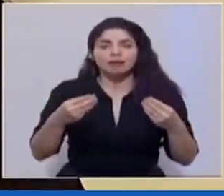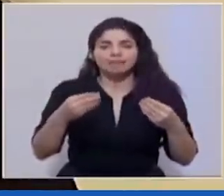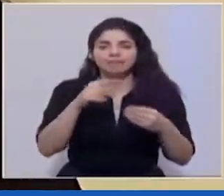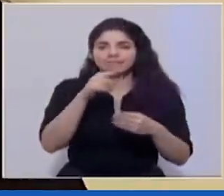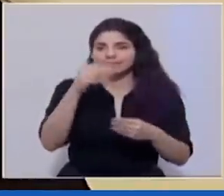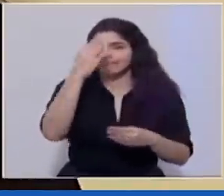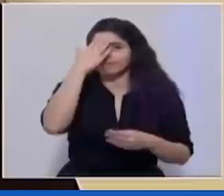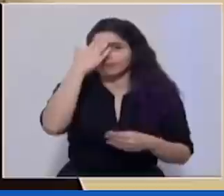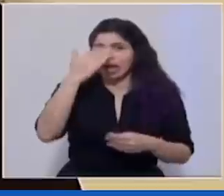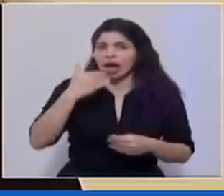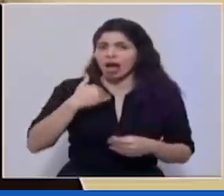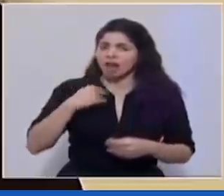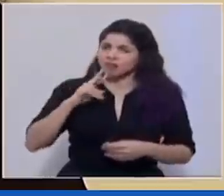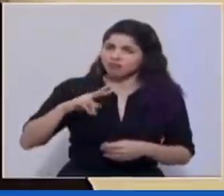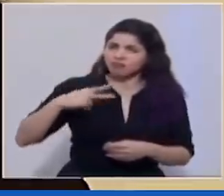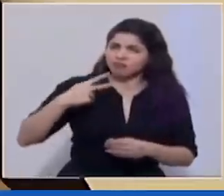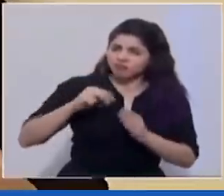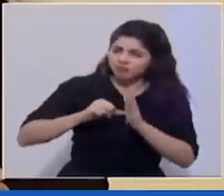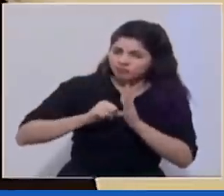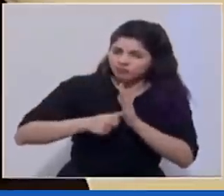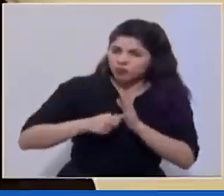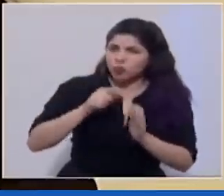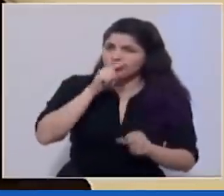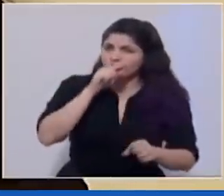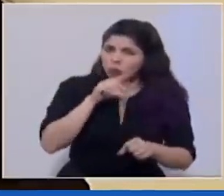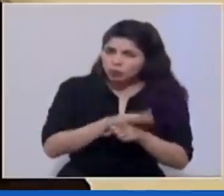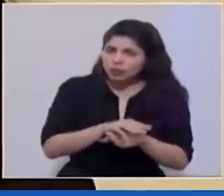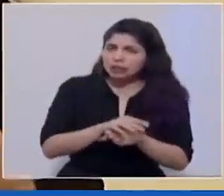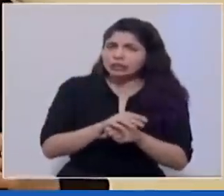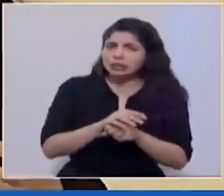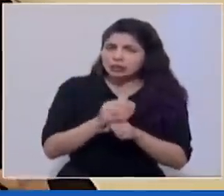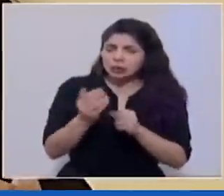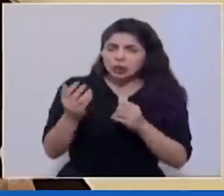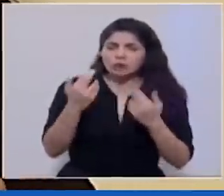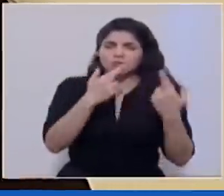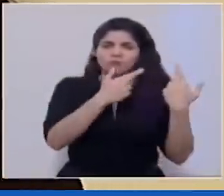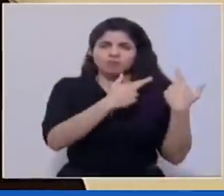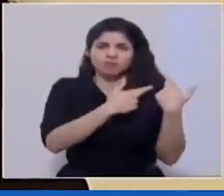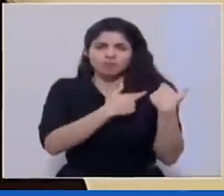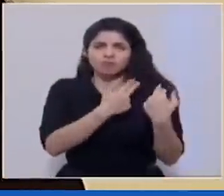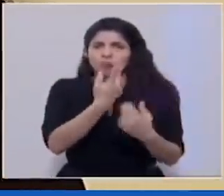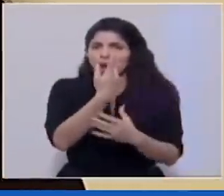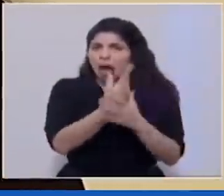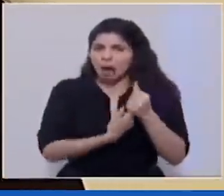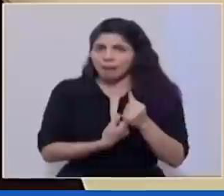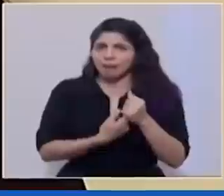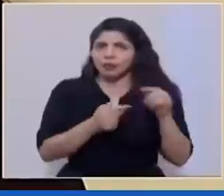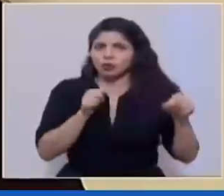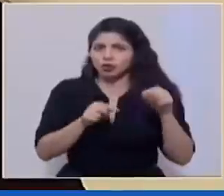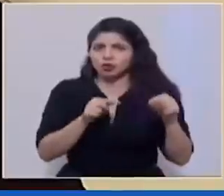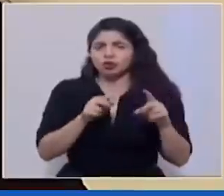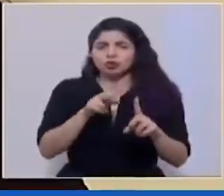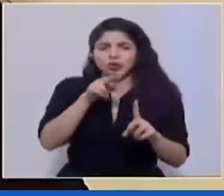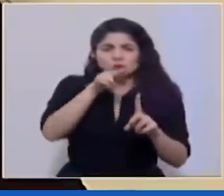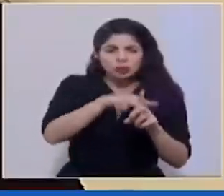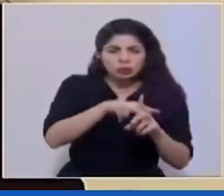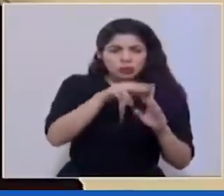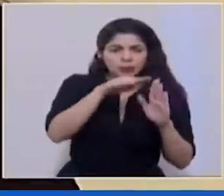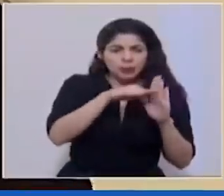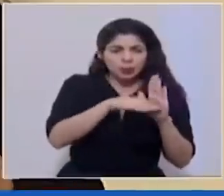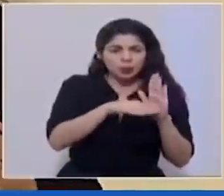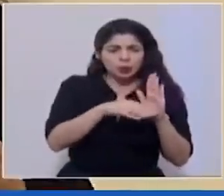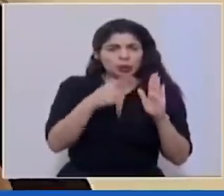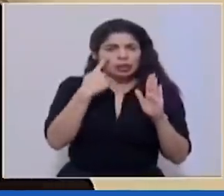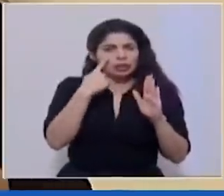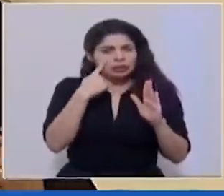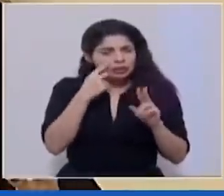compromiso y de ese concurso en conjunto y la corresponsabilidad en la aplicación y fiscalización de protocolos para